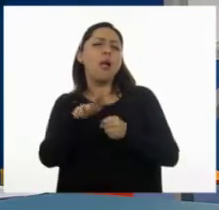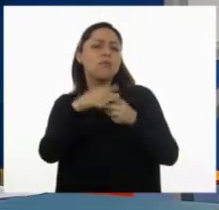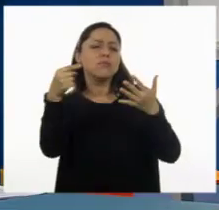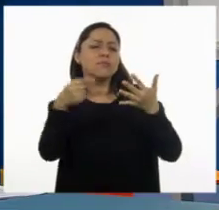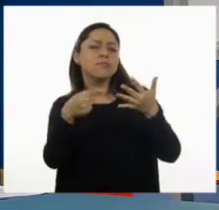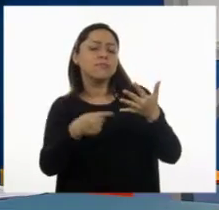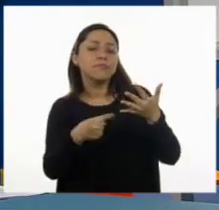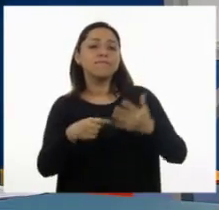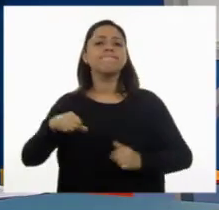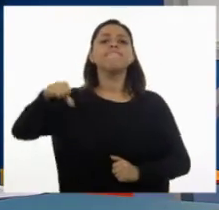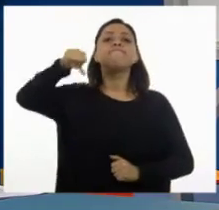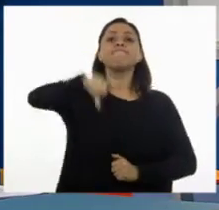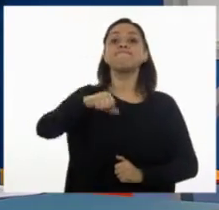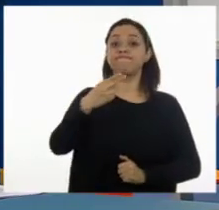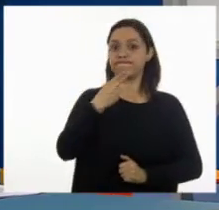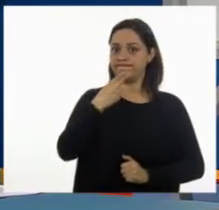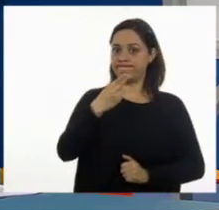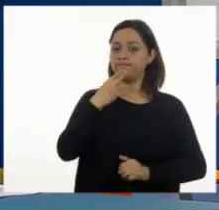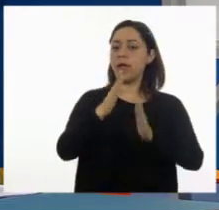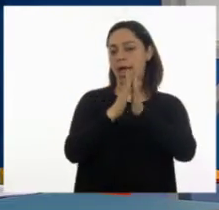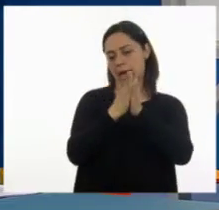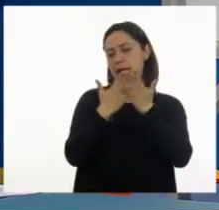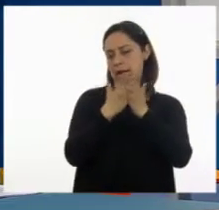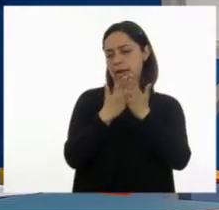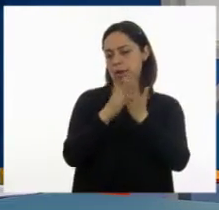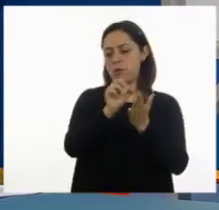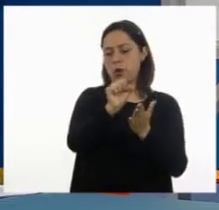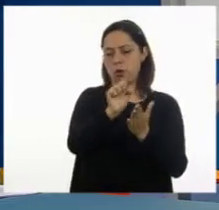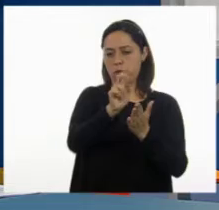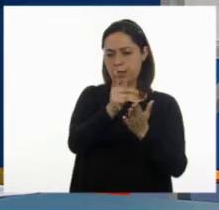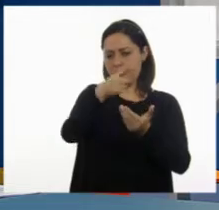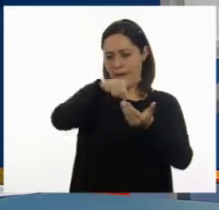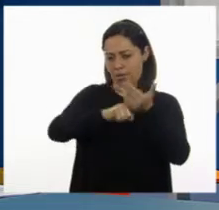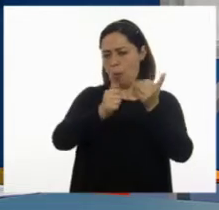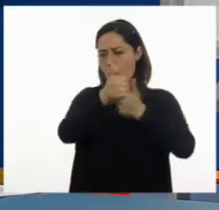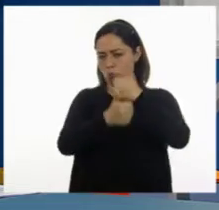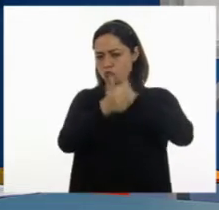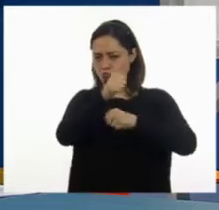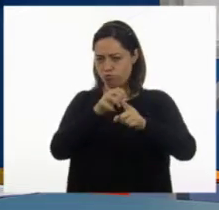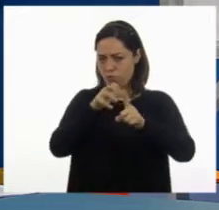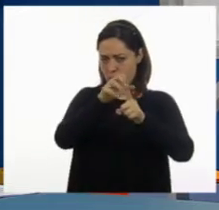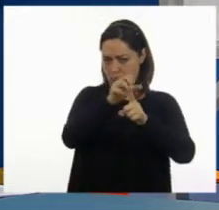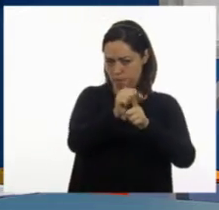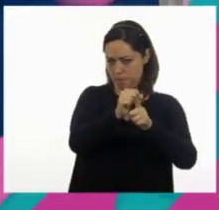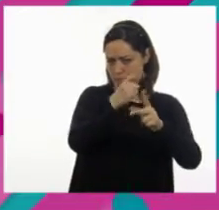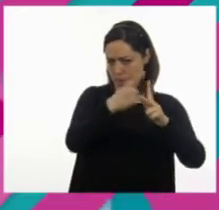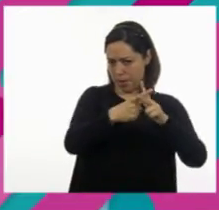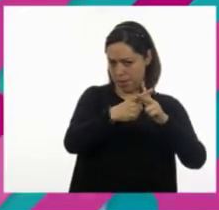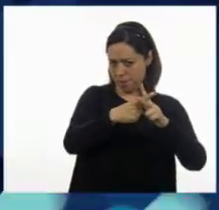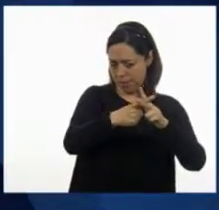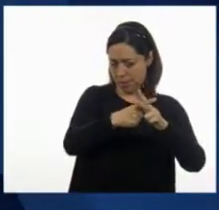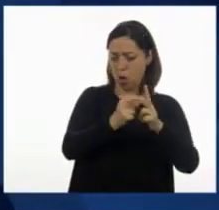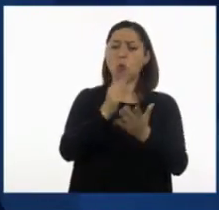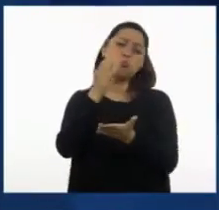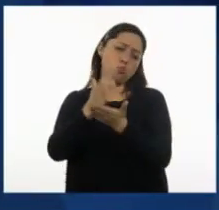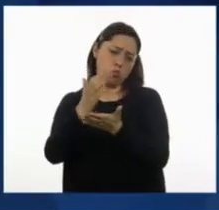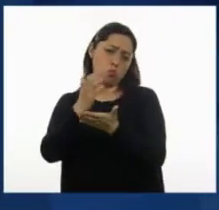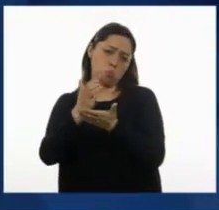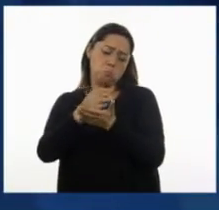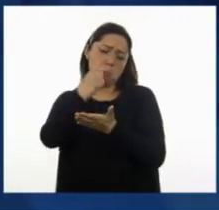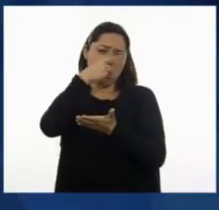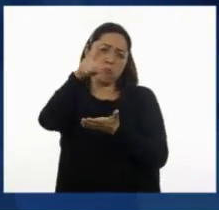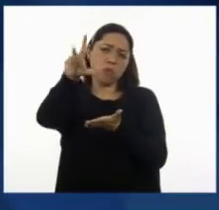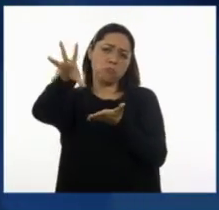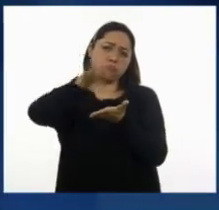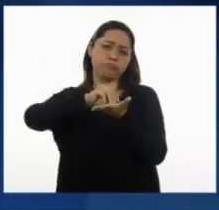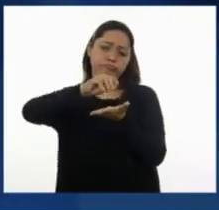El día de hoy vamos a utilizar nuestro libro de desafíos matemáticos. Una libreta para que puedan anotar a lo mejor algunas